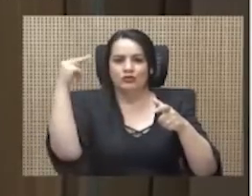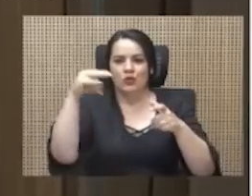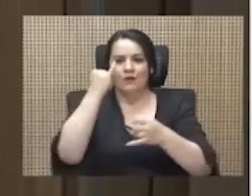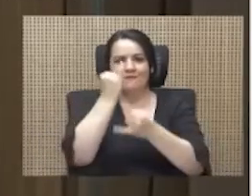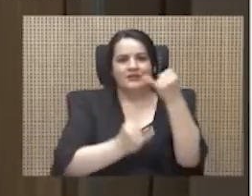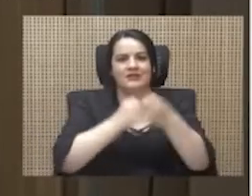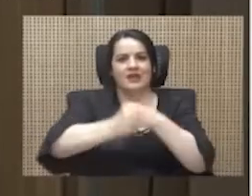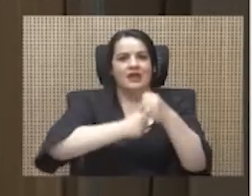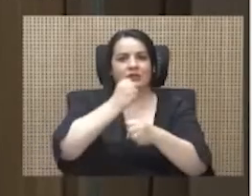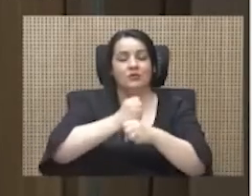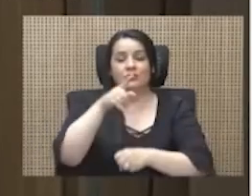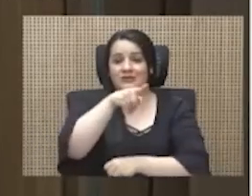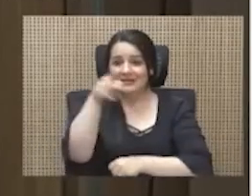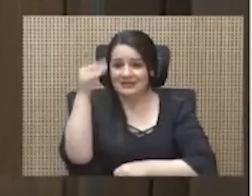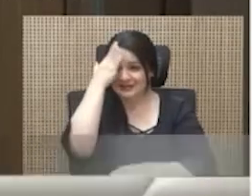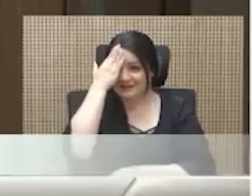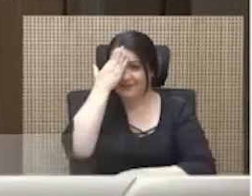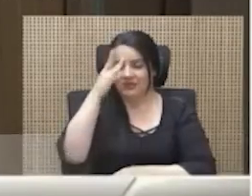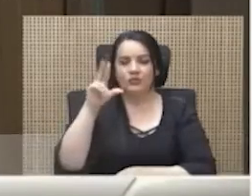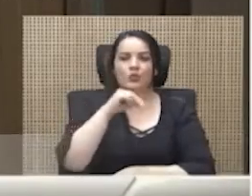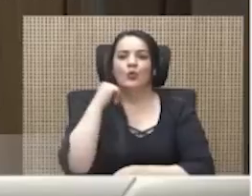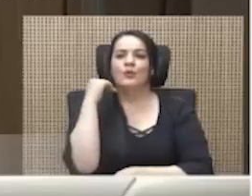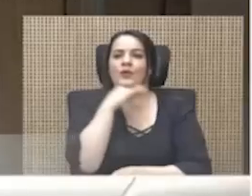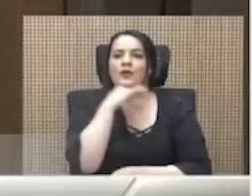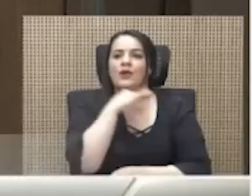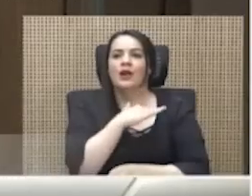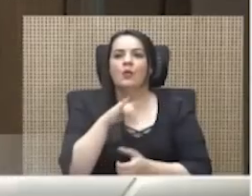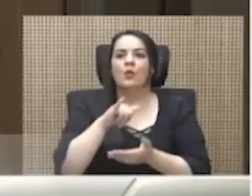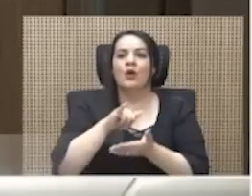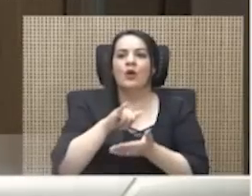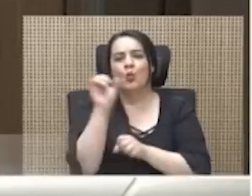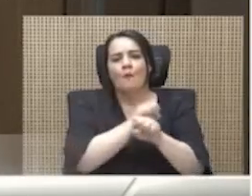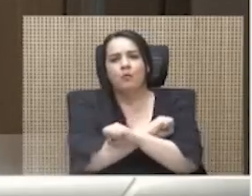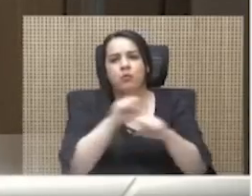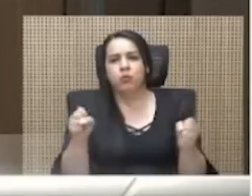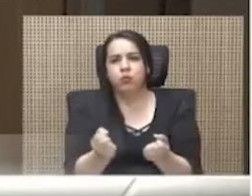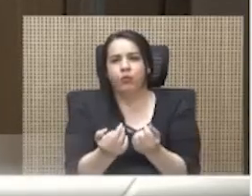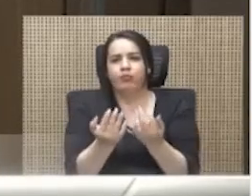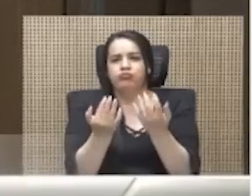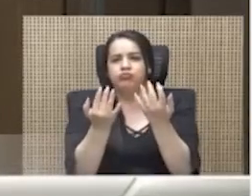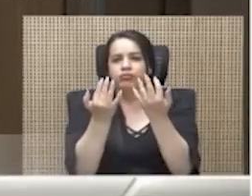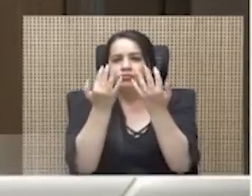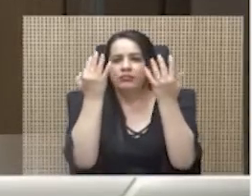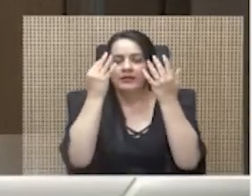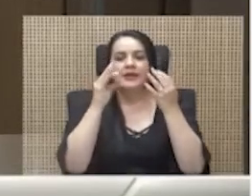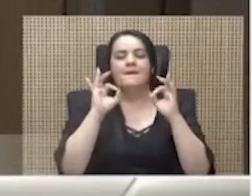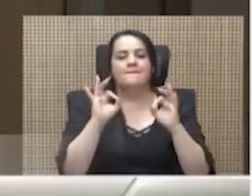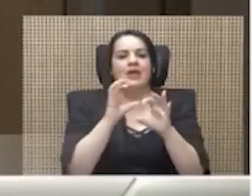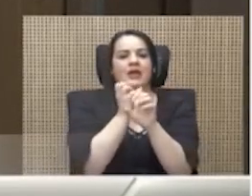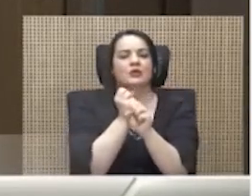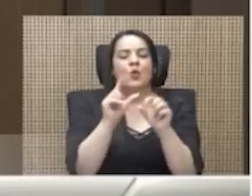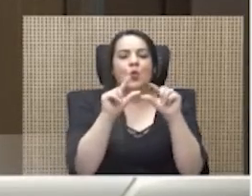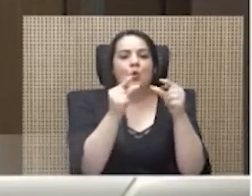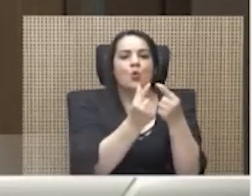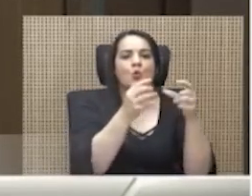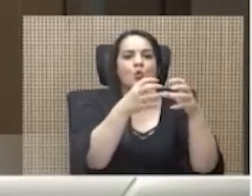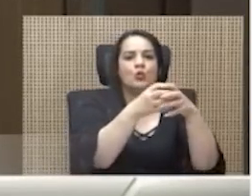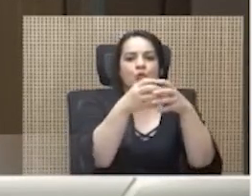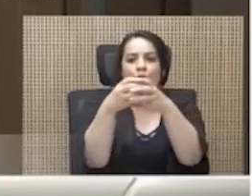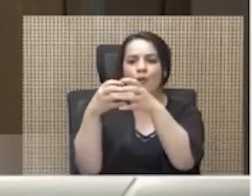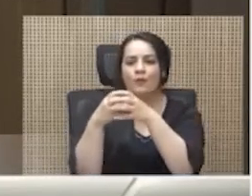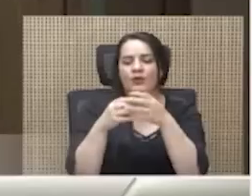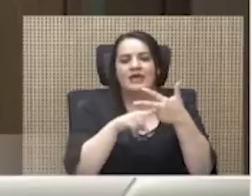No es raro. Es una bomba de humo muy bien orquestada por un grupito de tres medios de comunicación y un